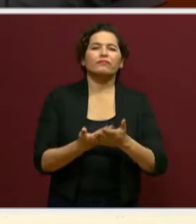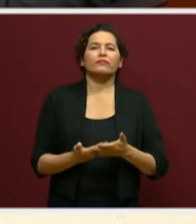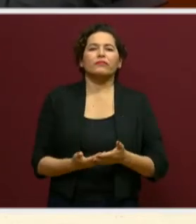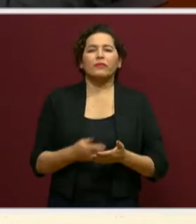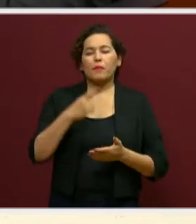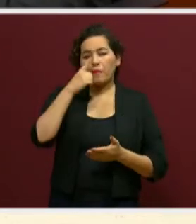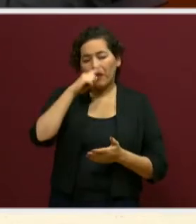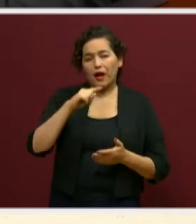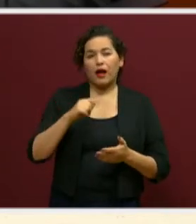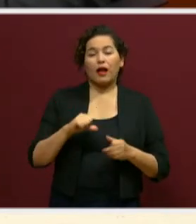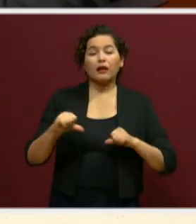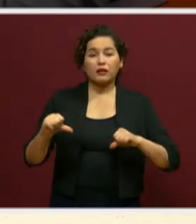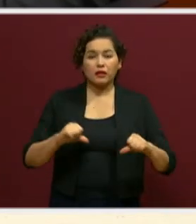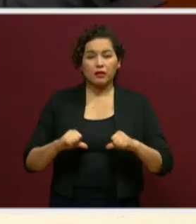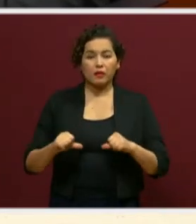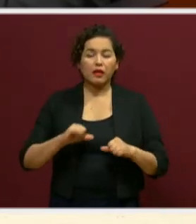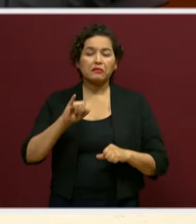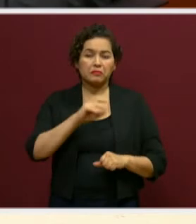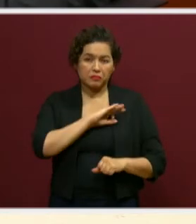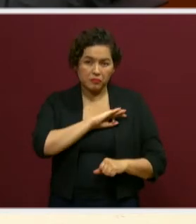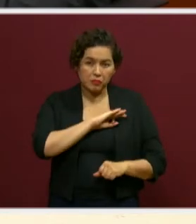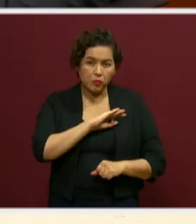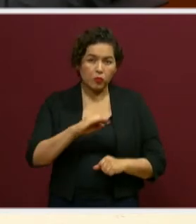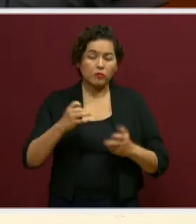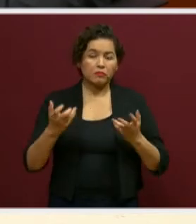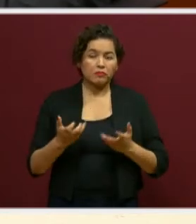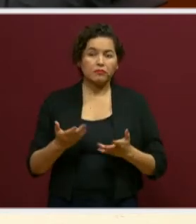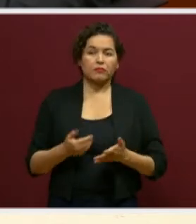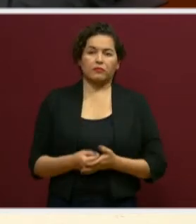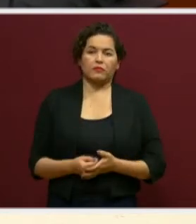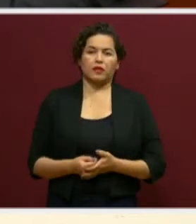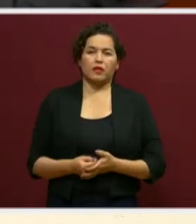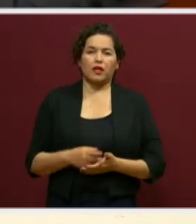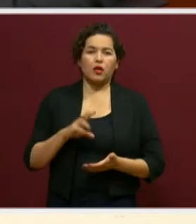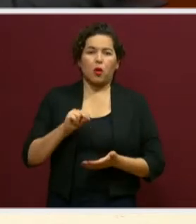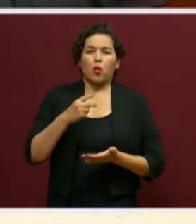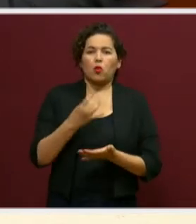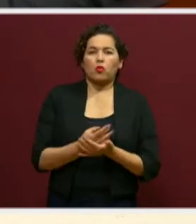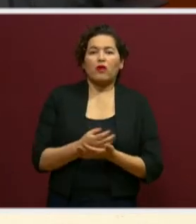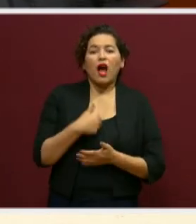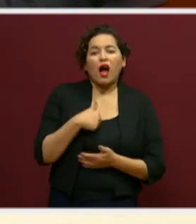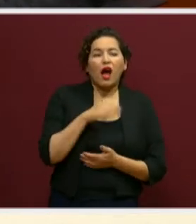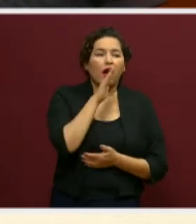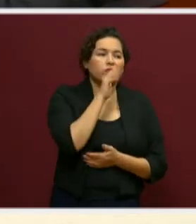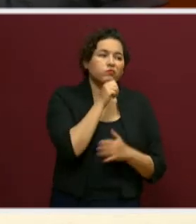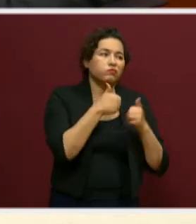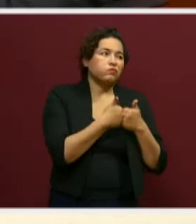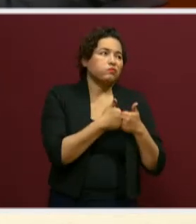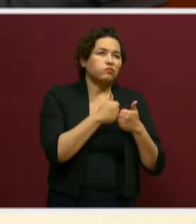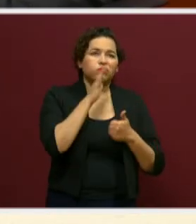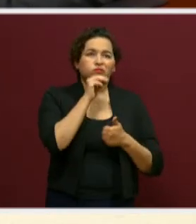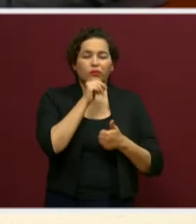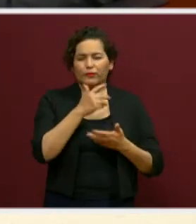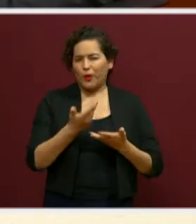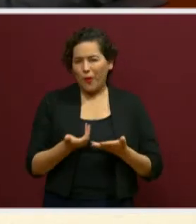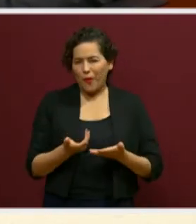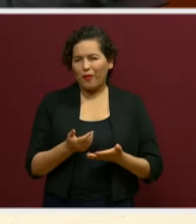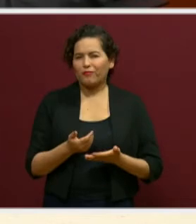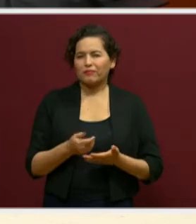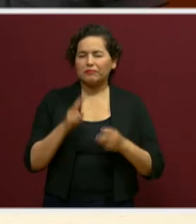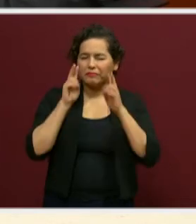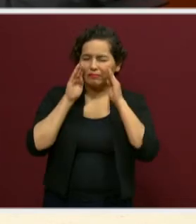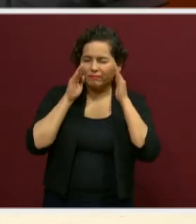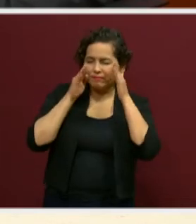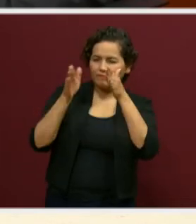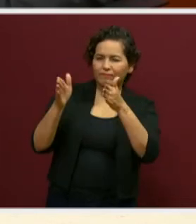lo que sí se puede hacer. Y no solo quedarnos estacionados en lo que no se puede hacer. Así es, hay que ver a nuestro alrededor lo que sí tenemos, que también es